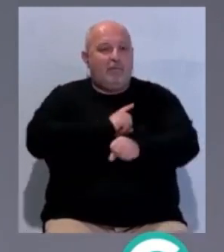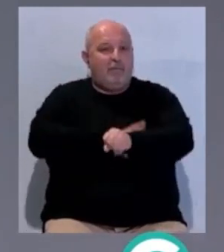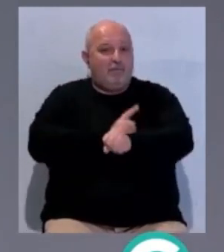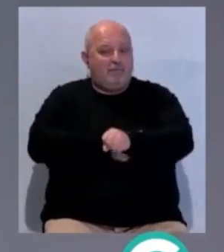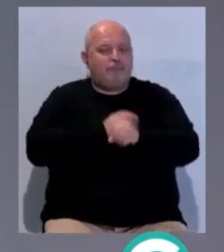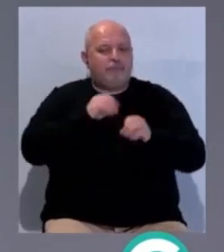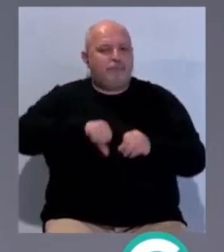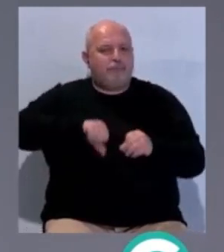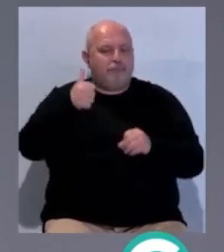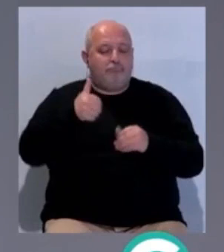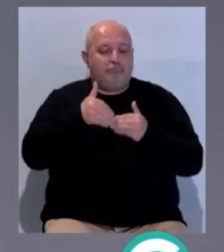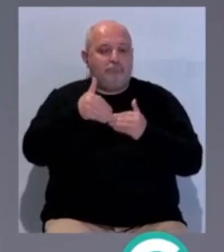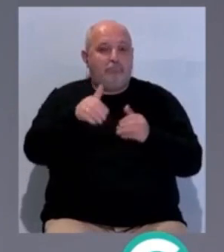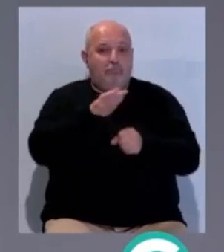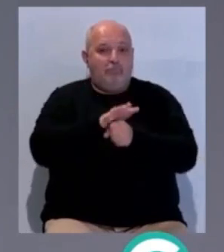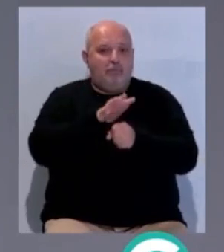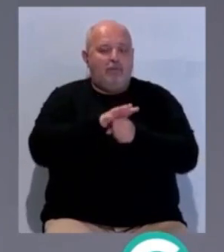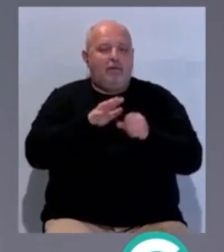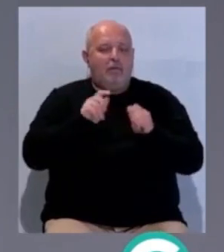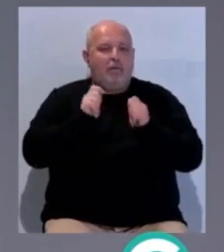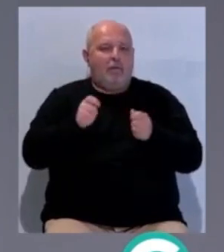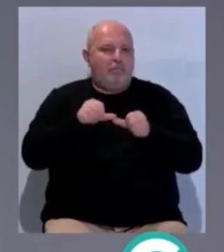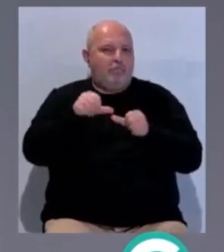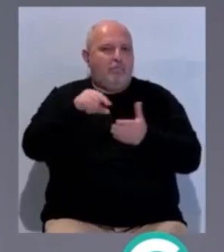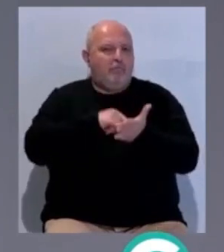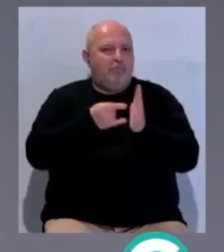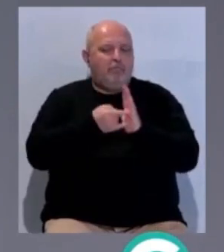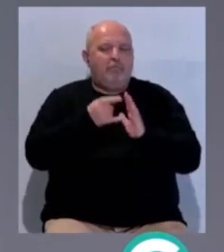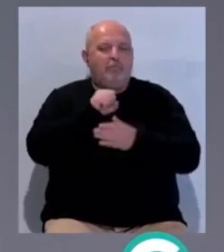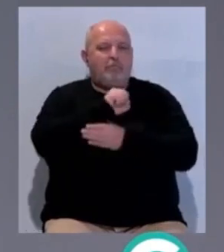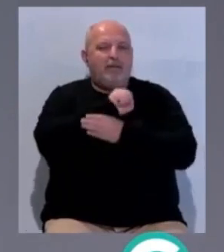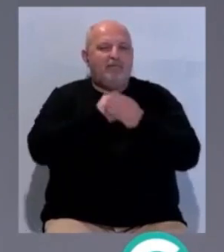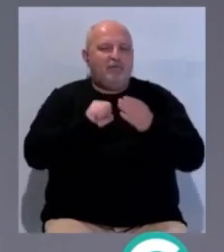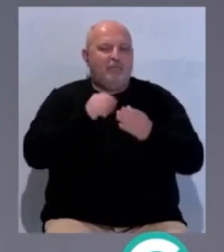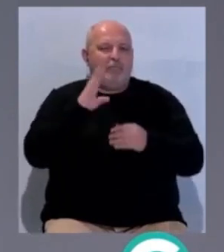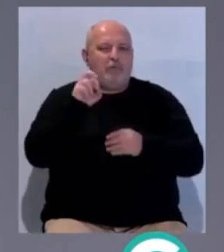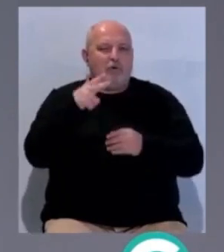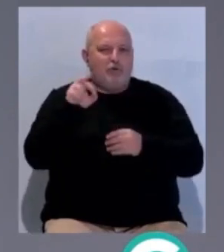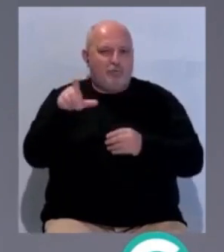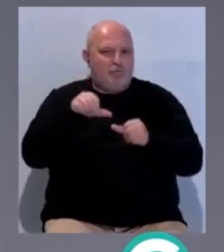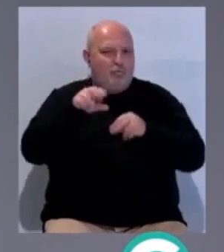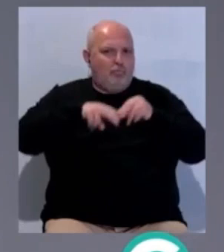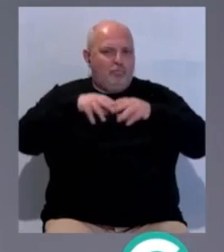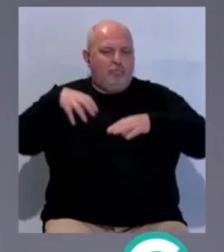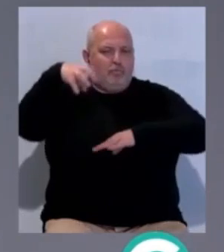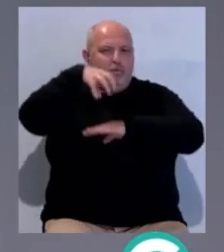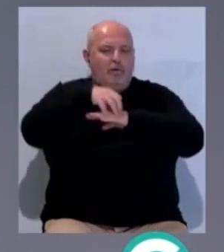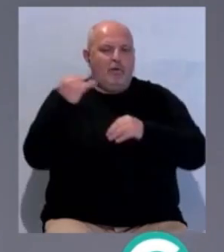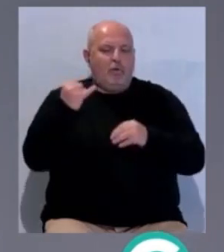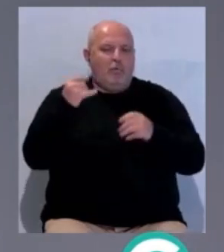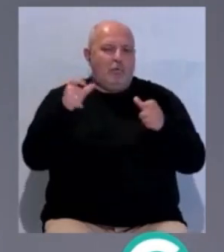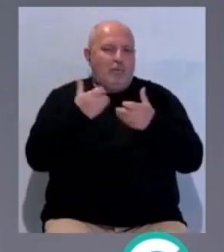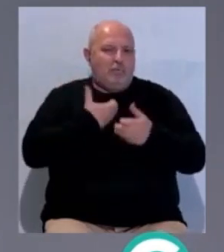Deportes aprobará el próximo martes la licitación del proyecto del pabellón Portillo. Lo ha autorizado la Junta de Gobierno